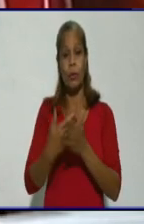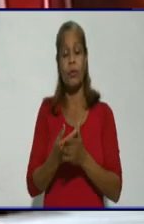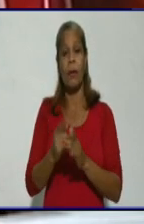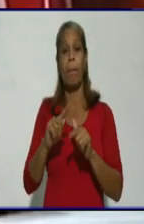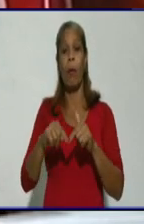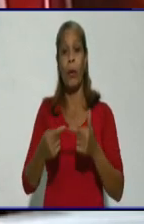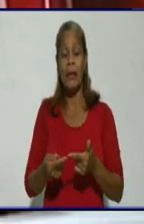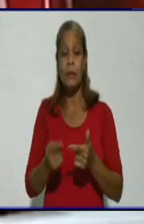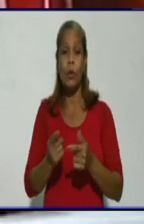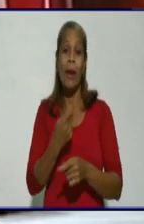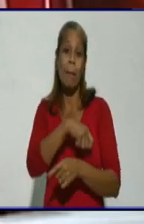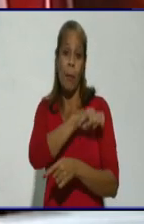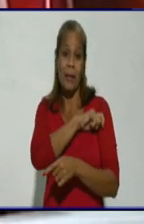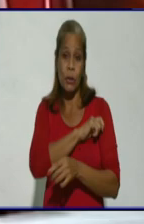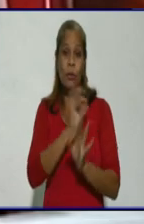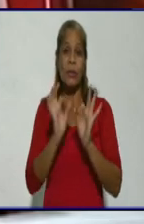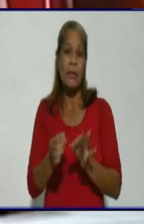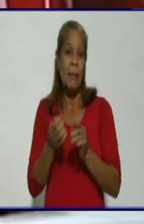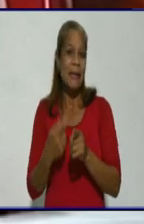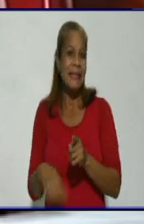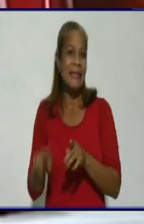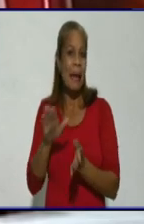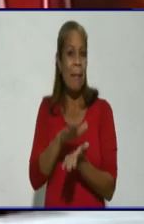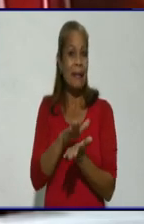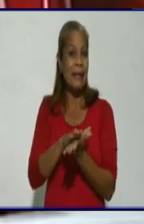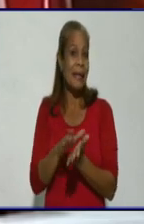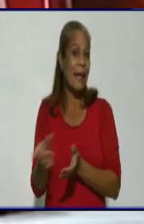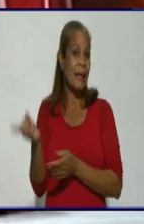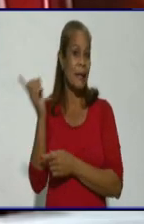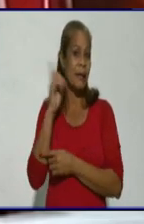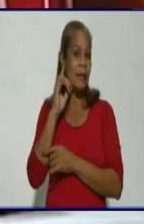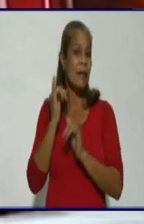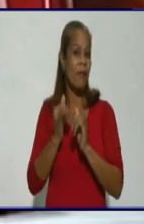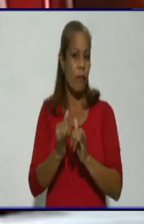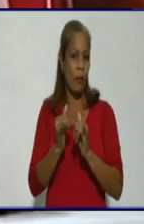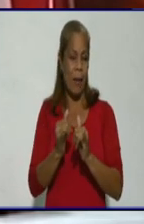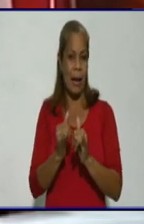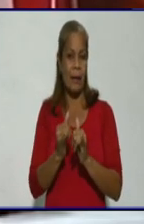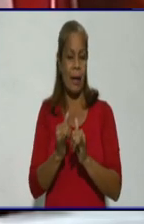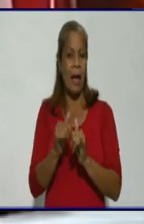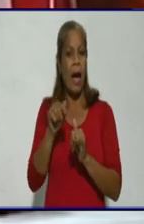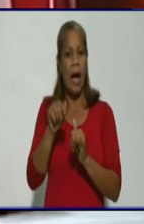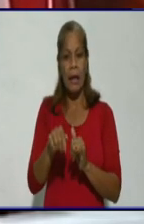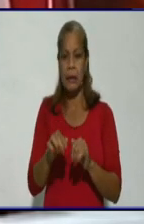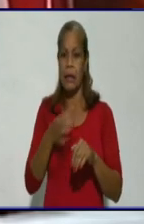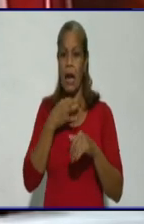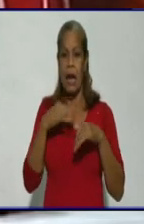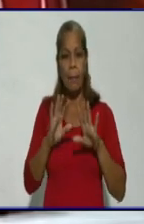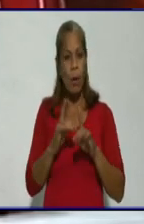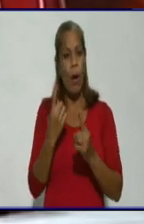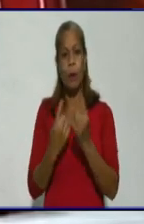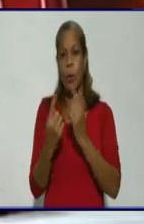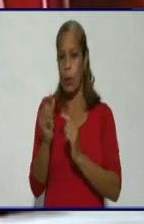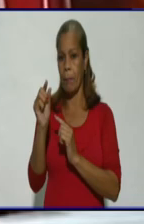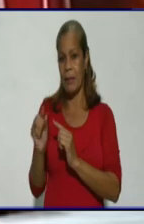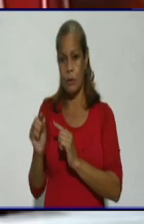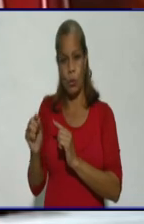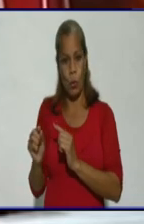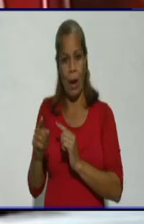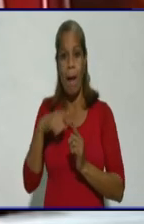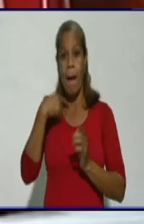O sea, aquí no se oculta ningún dato, no se oculta ningún paciente fallecido. Murió, bueno, eso lleva a un proceso